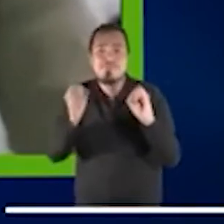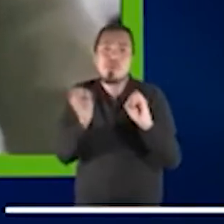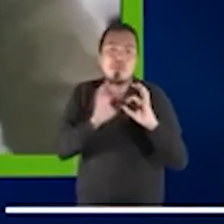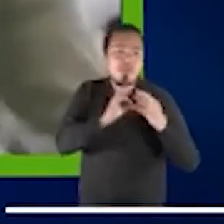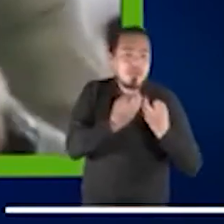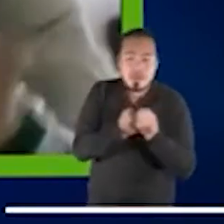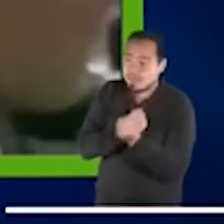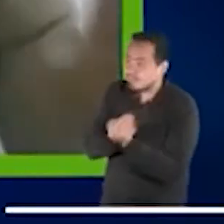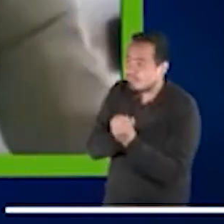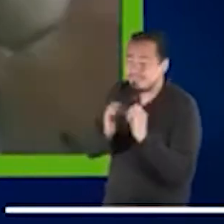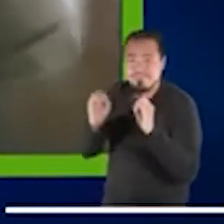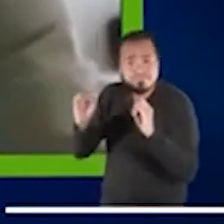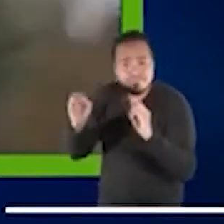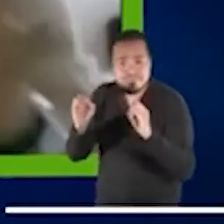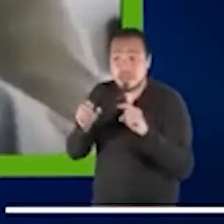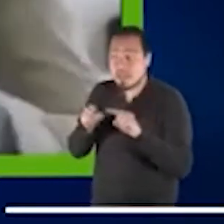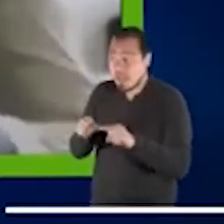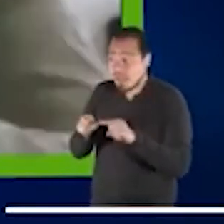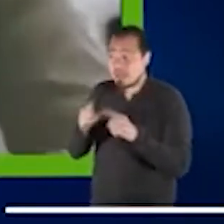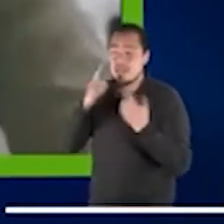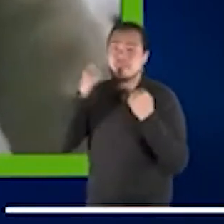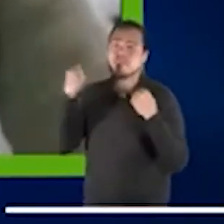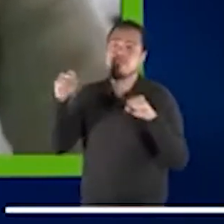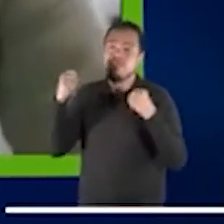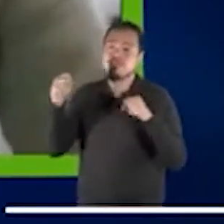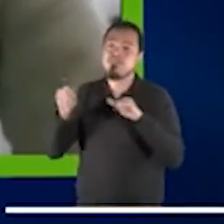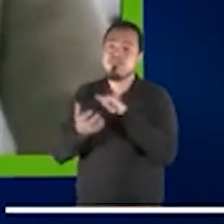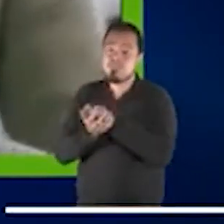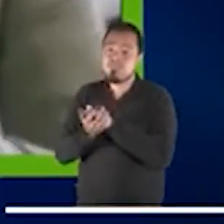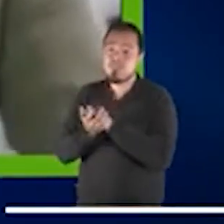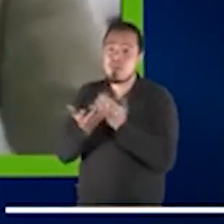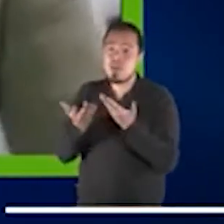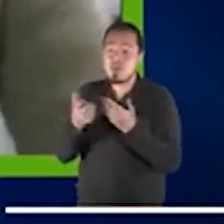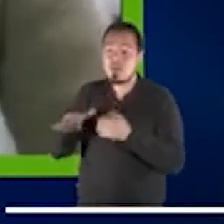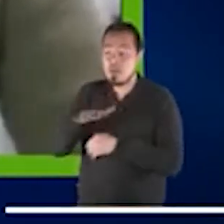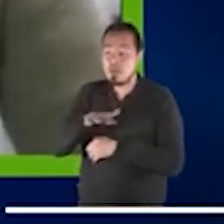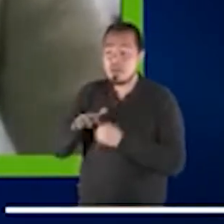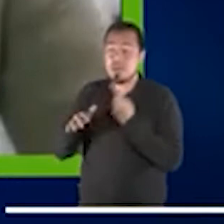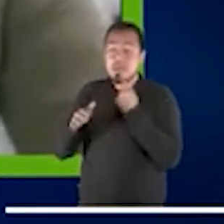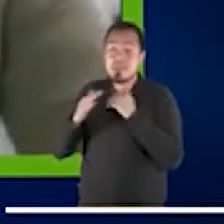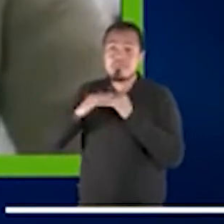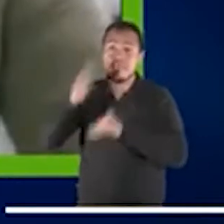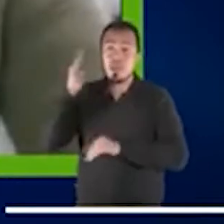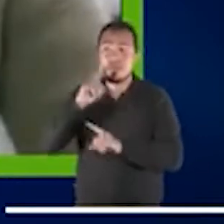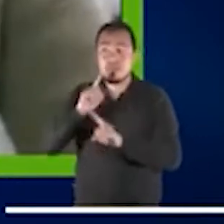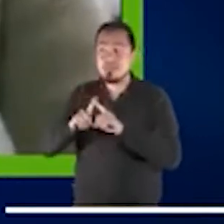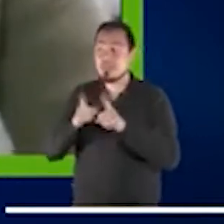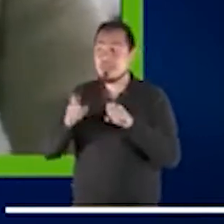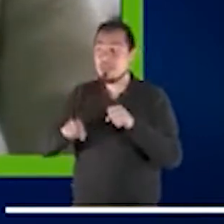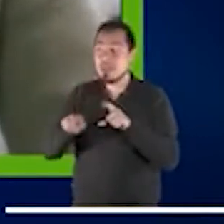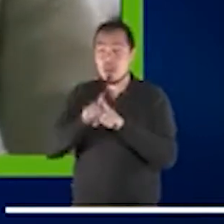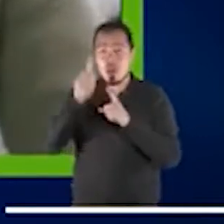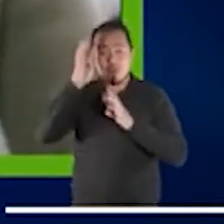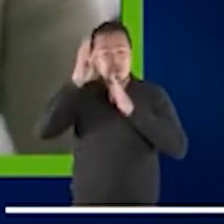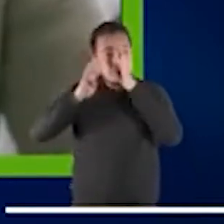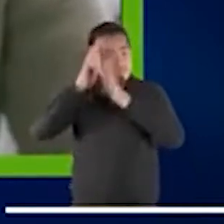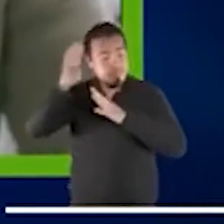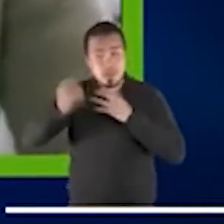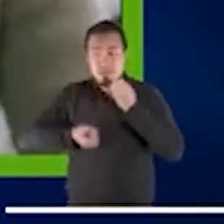dos elementos muy preocupantes, brecha digital y abandono escolar. También todas las cuestiones relativas a